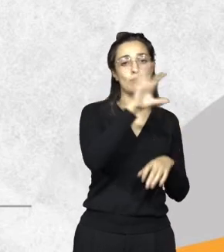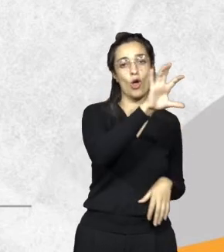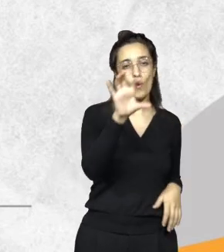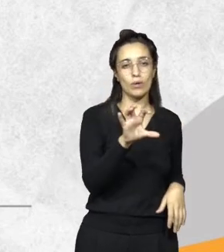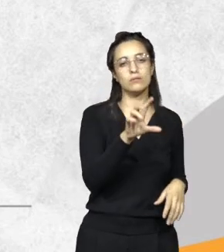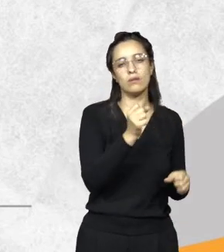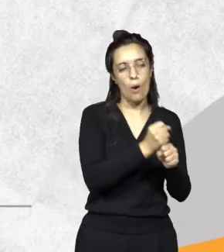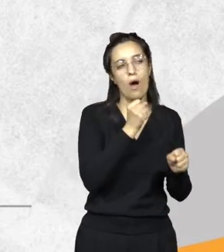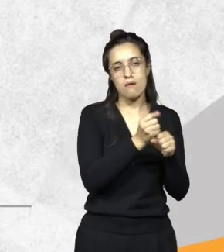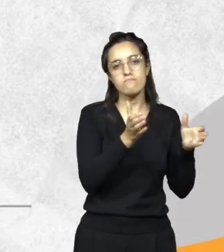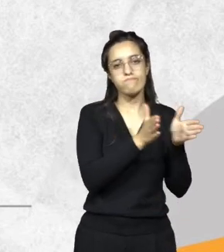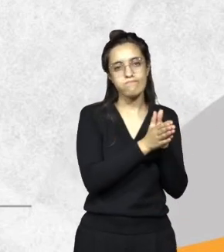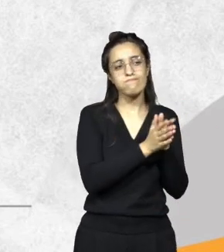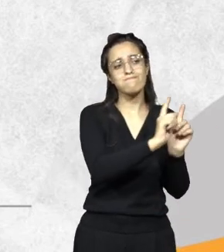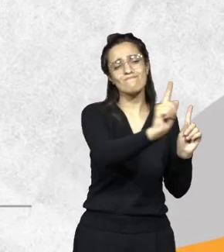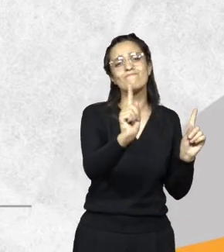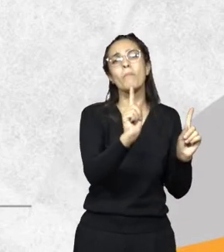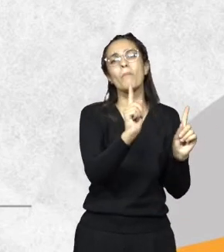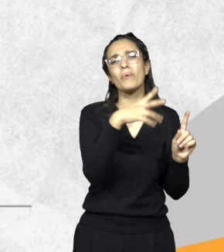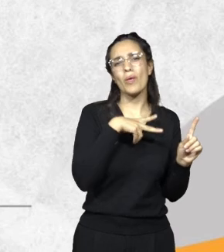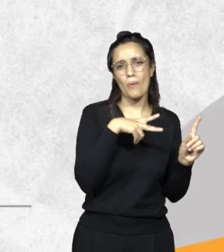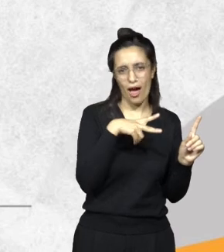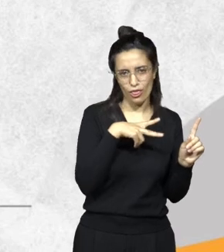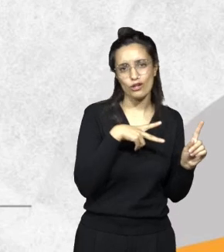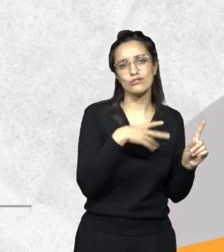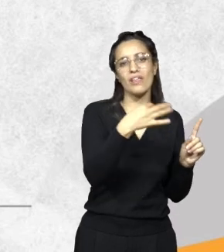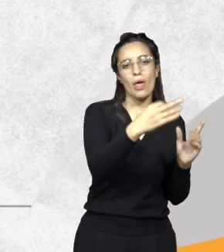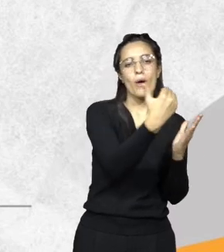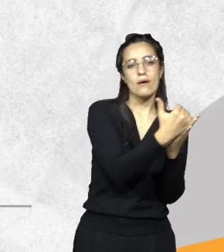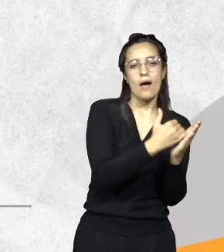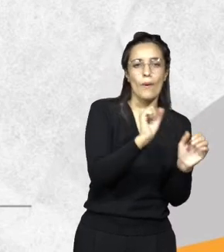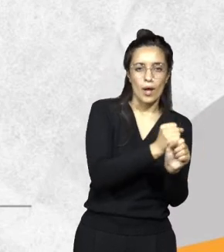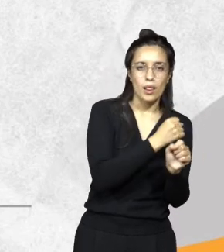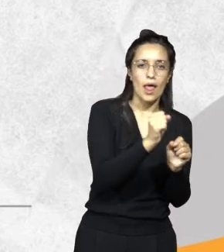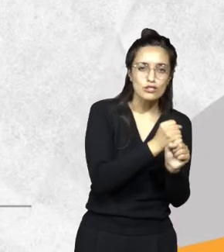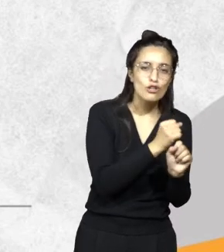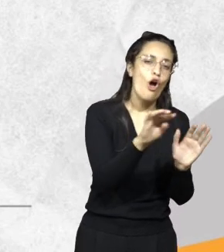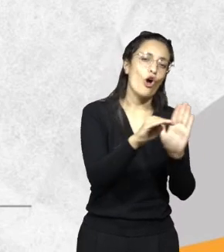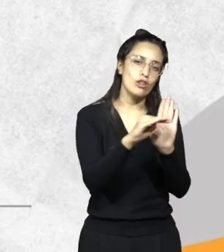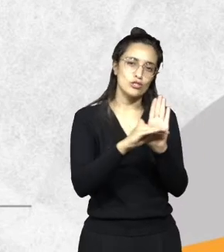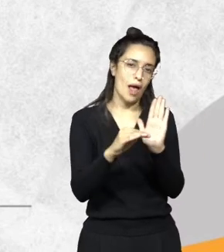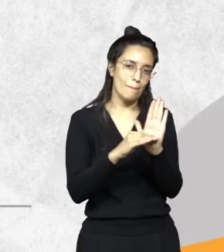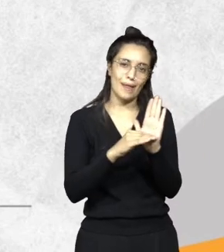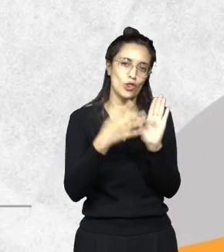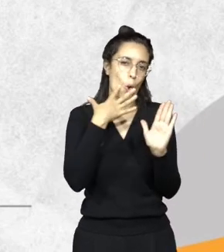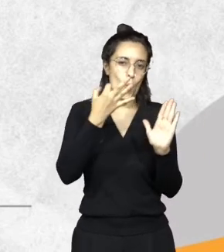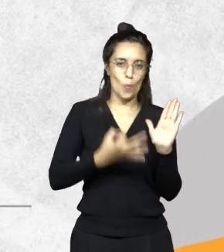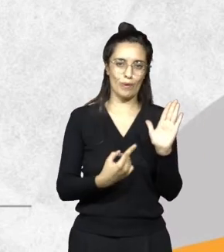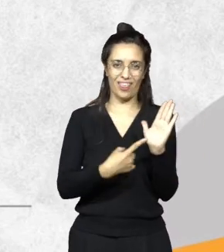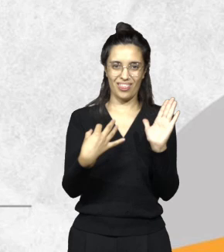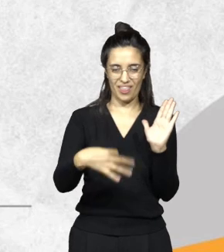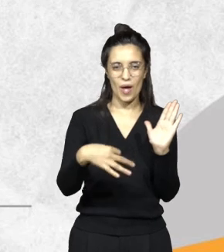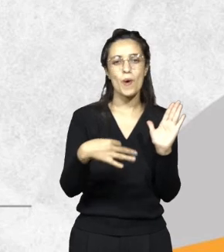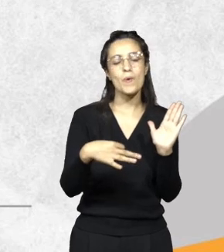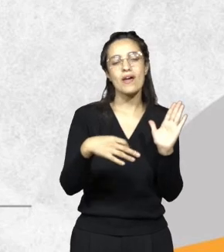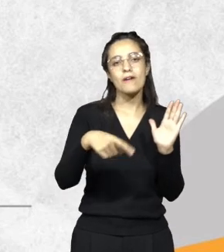rescate son privados, si bien tienen que tener habilitación y cumplir con una serie de condicionamientos establecidos por la Secretaría de Ambiente, todo lo que es,